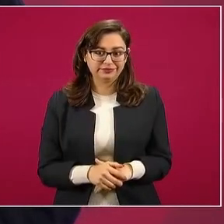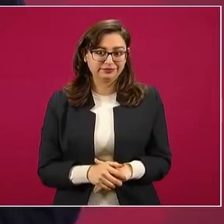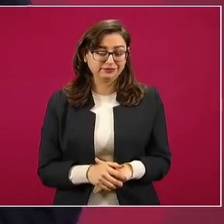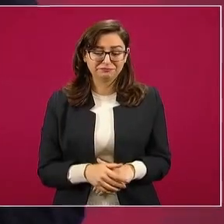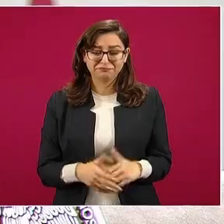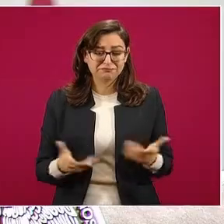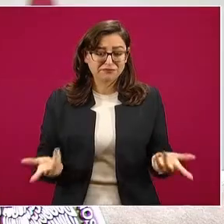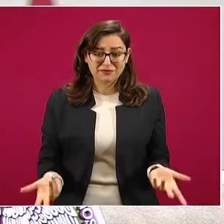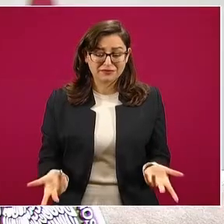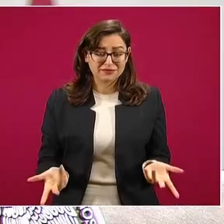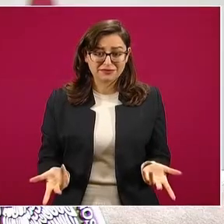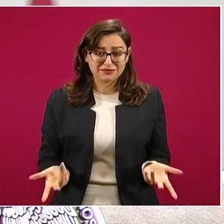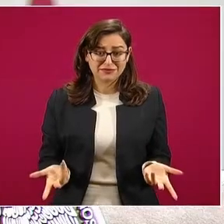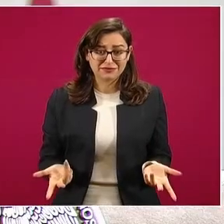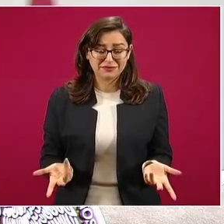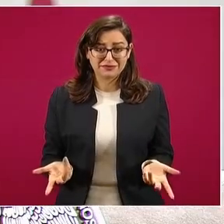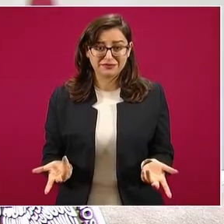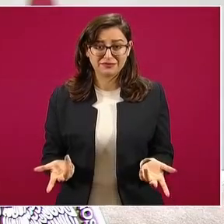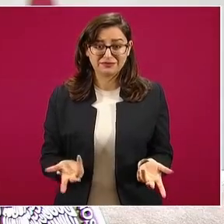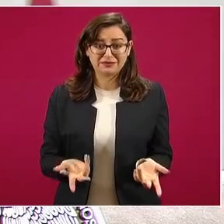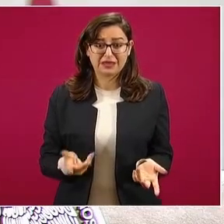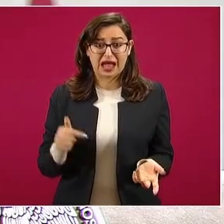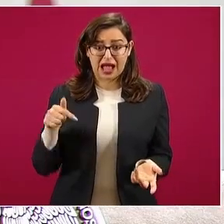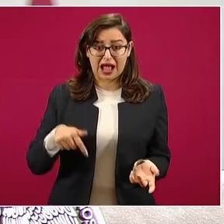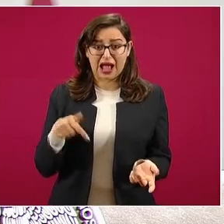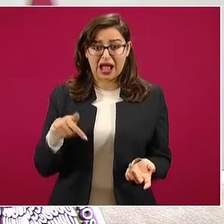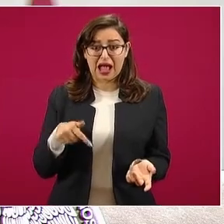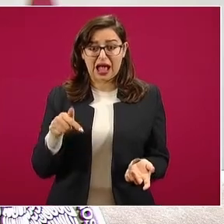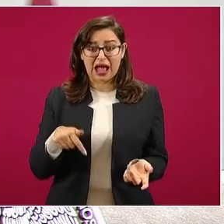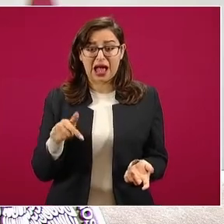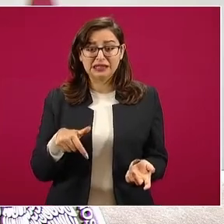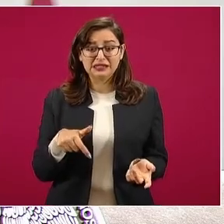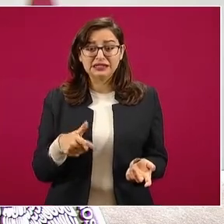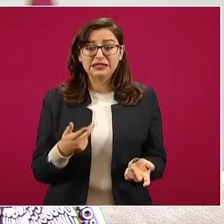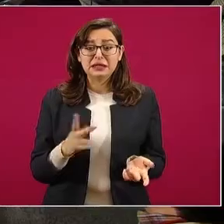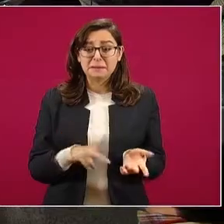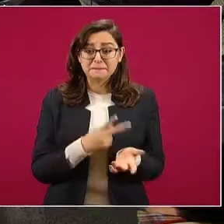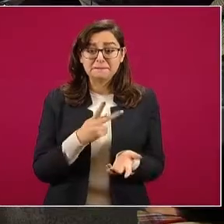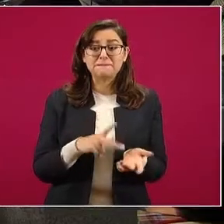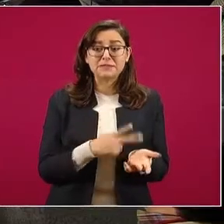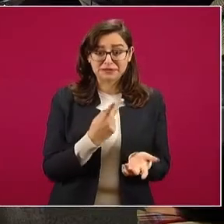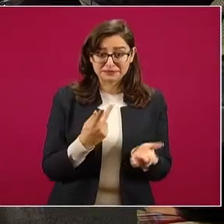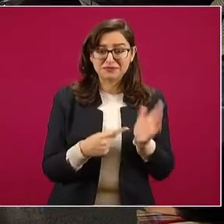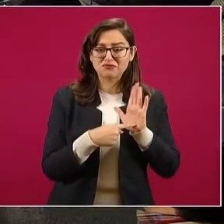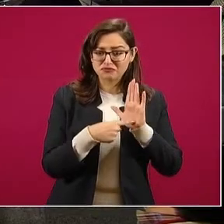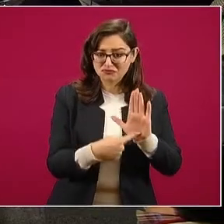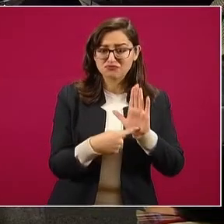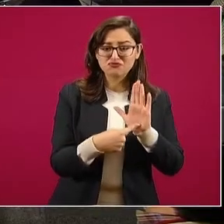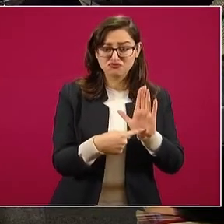Aquí hemos dado a conocer cómo